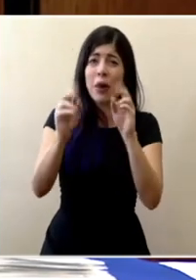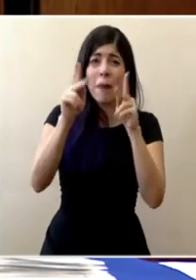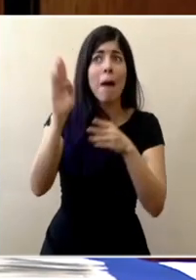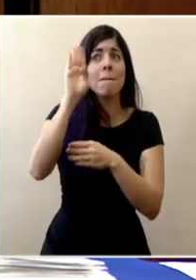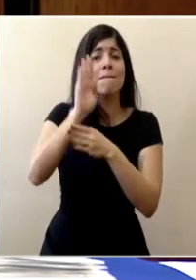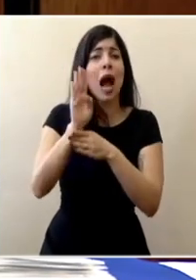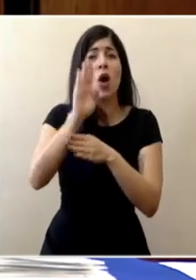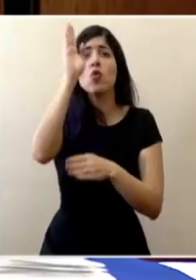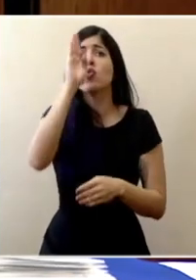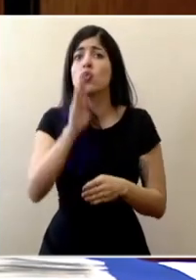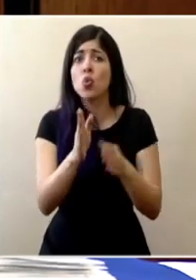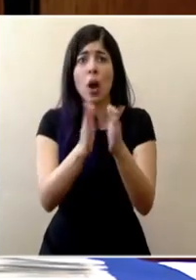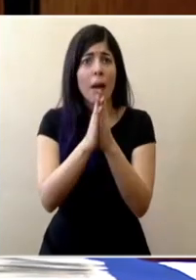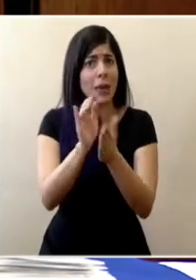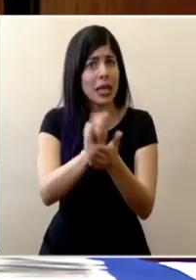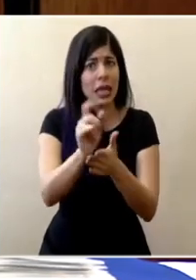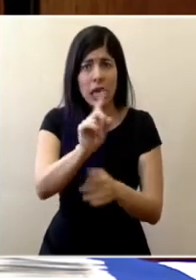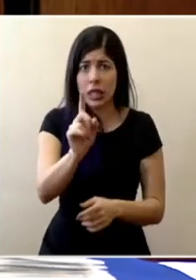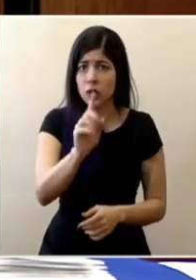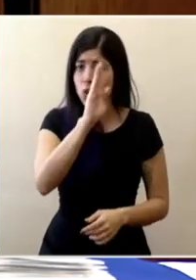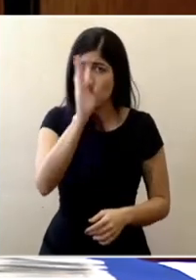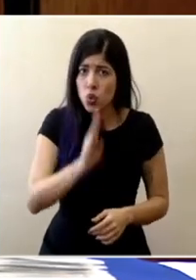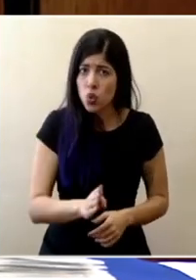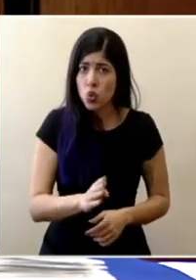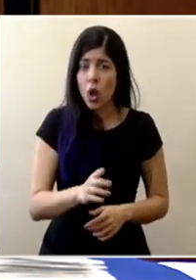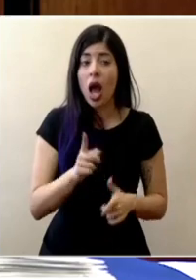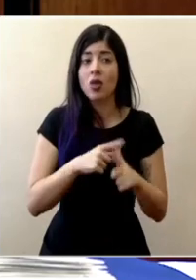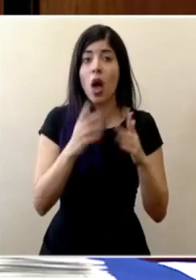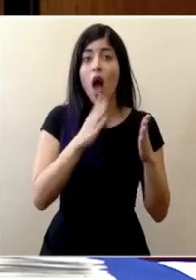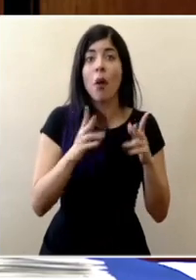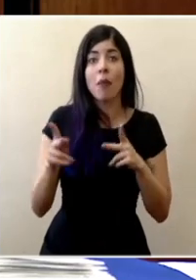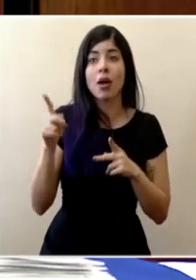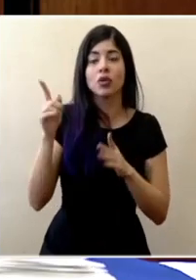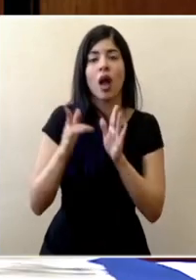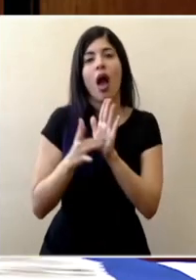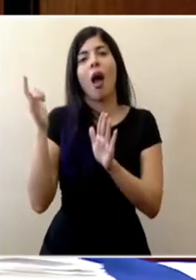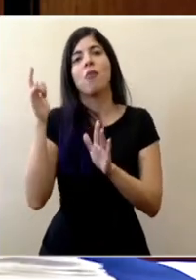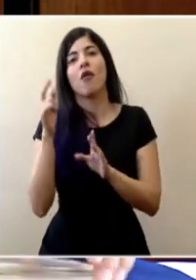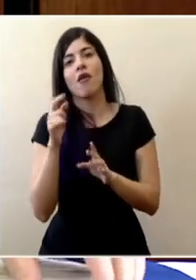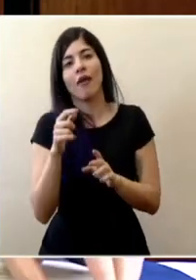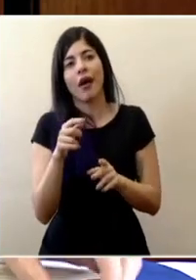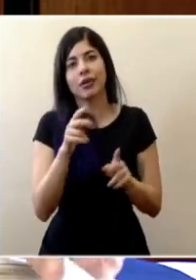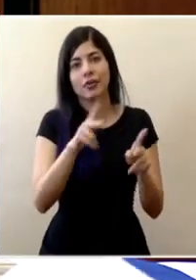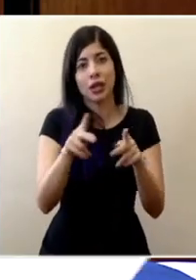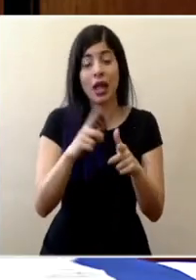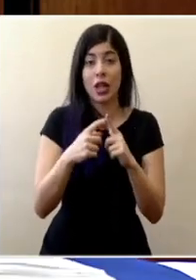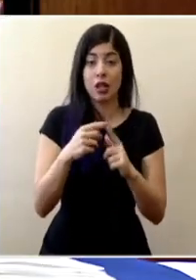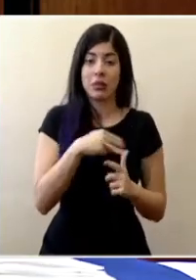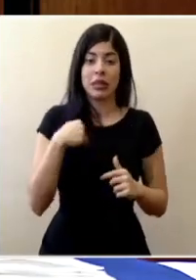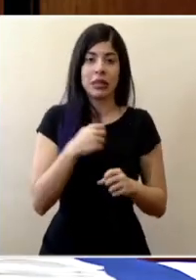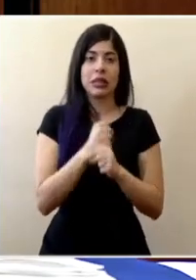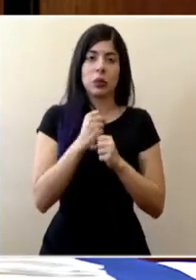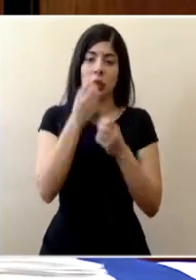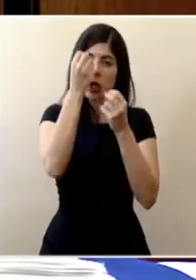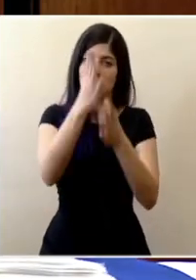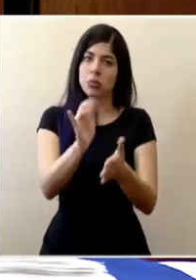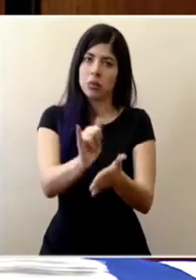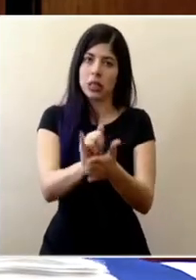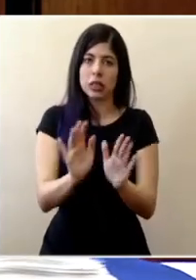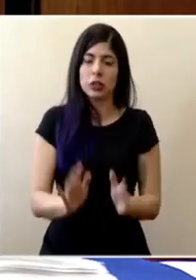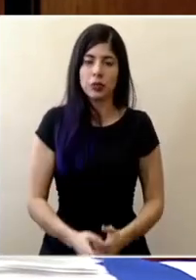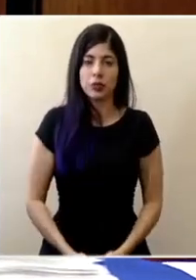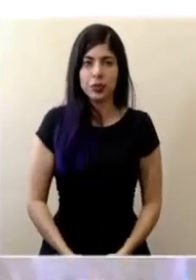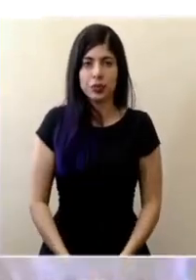lo piden los bancos y lamentablemente hay personas que están aprovechando esta situación. Desde seguridad, básicamente, eso es lo que tendría que informar.